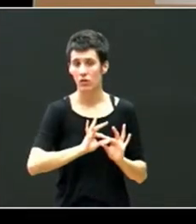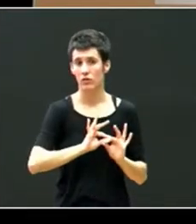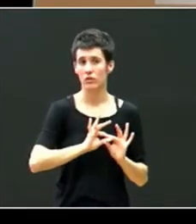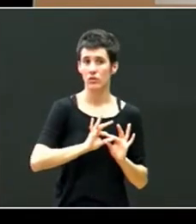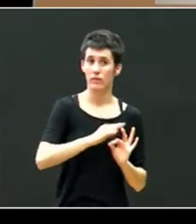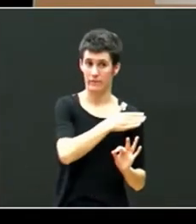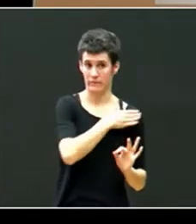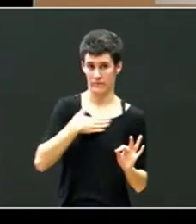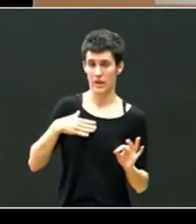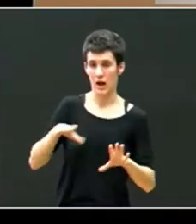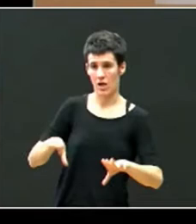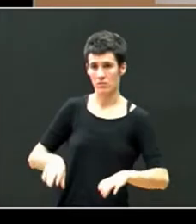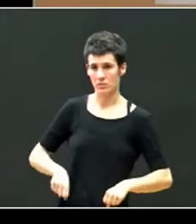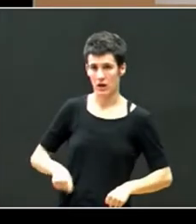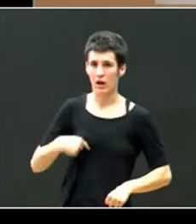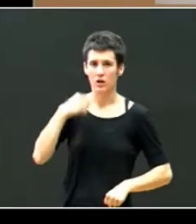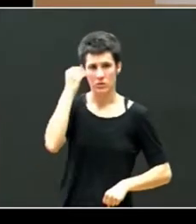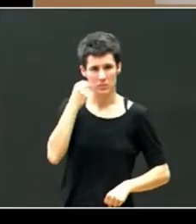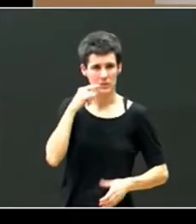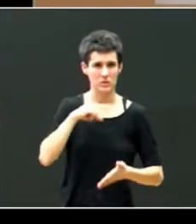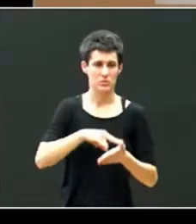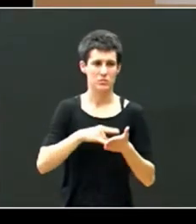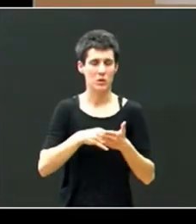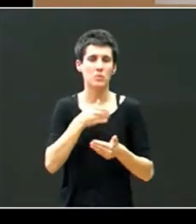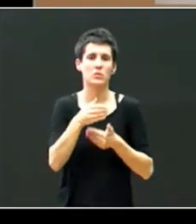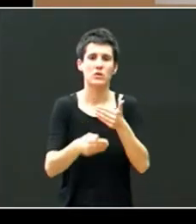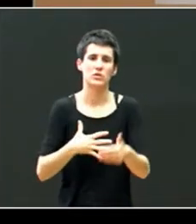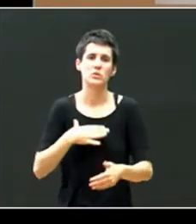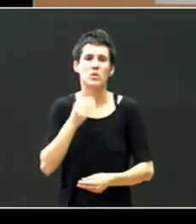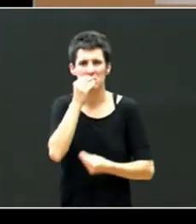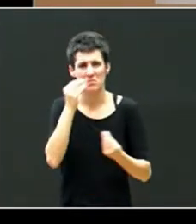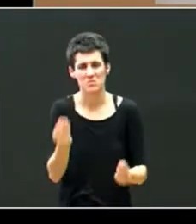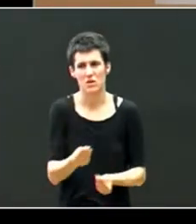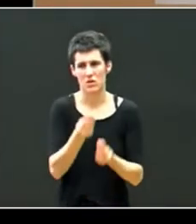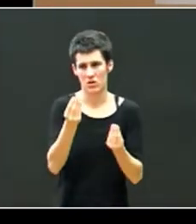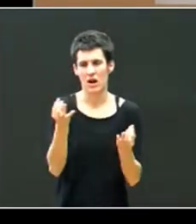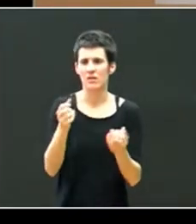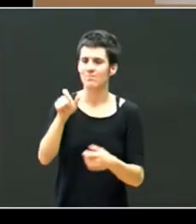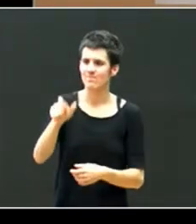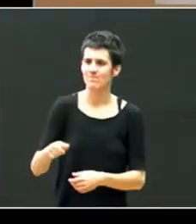que pueden mejorar más formación de profesionales en esto